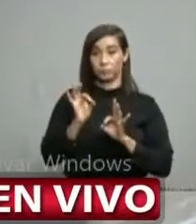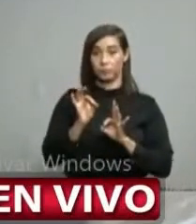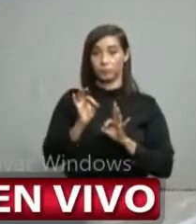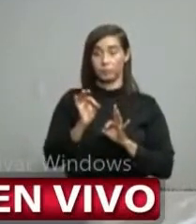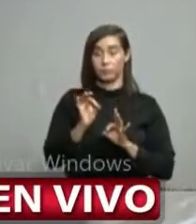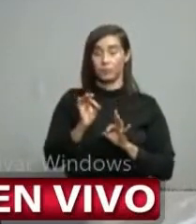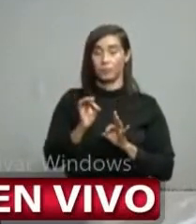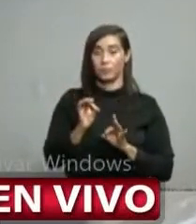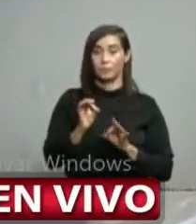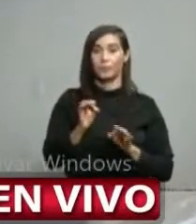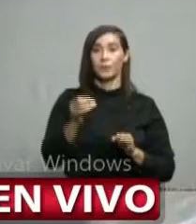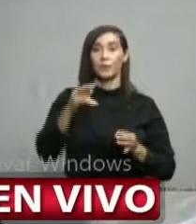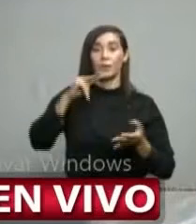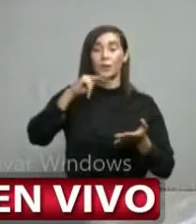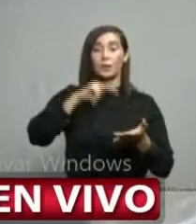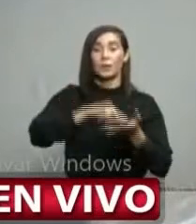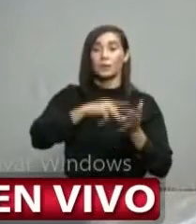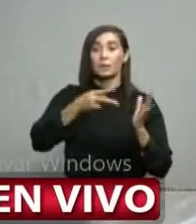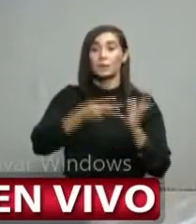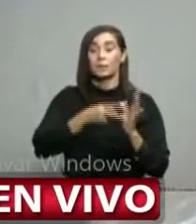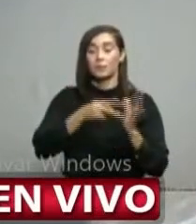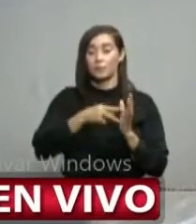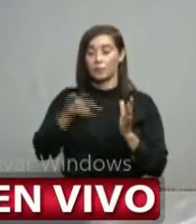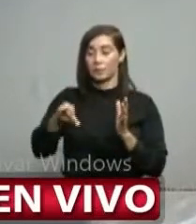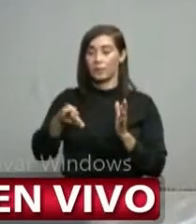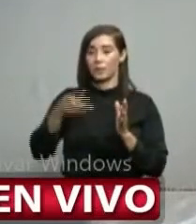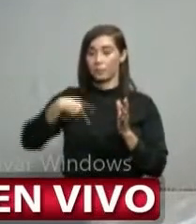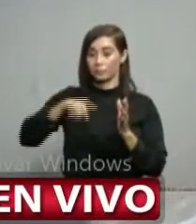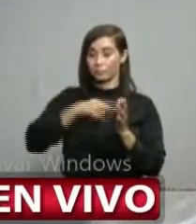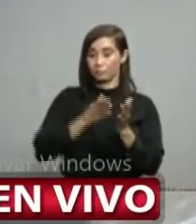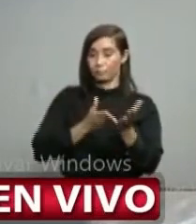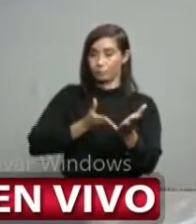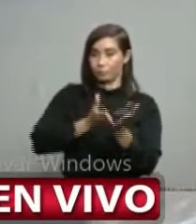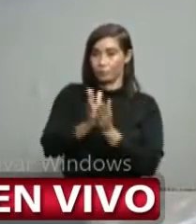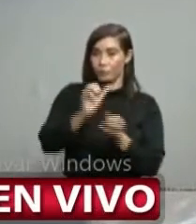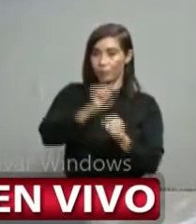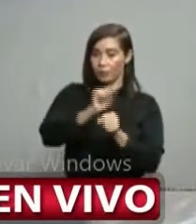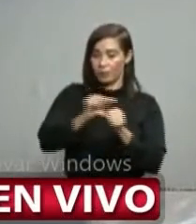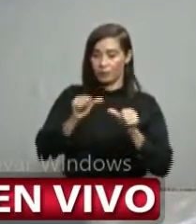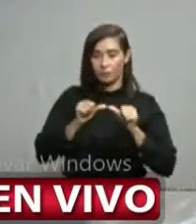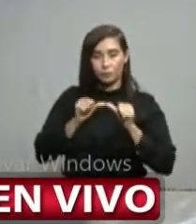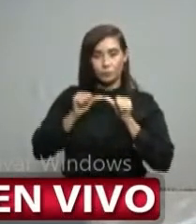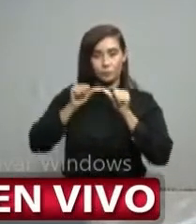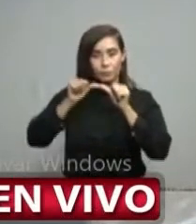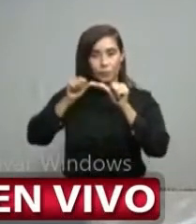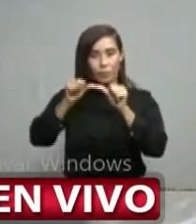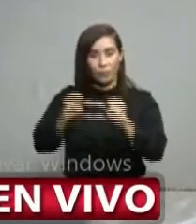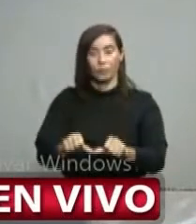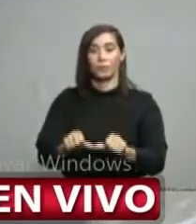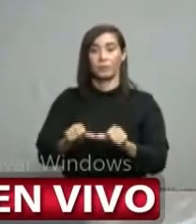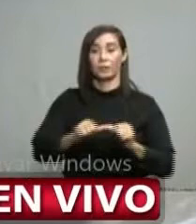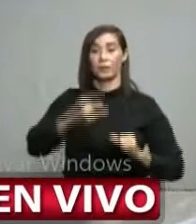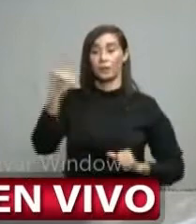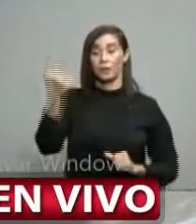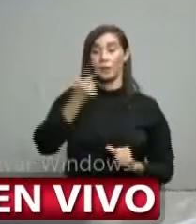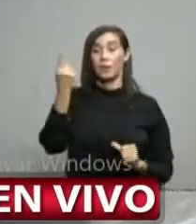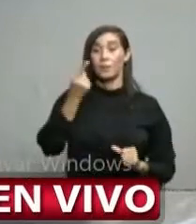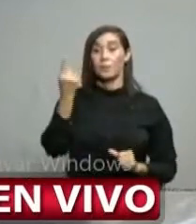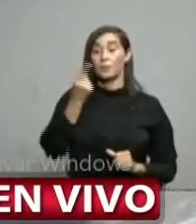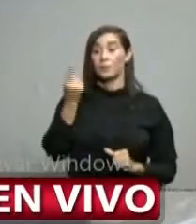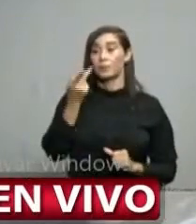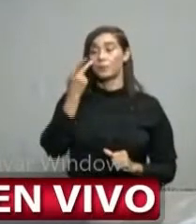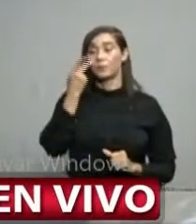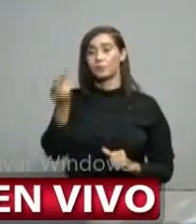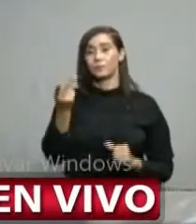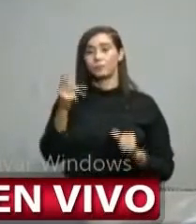de que una intervención de esta naturaleza es el camino que tenemos que seguir, pero siempre apuntando a que la